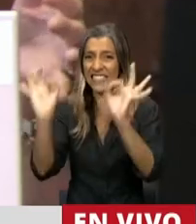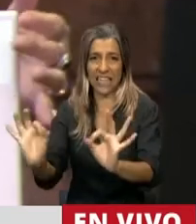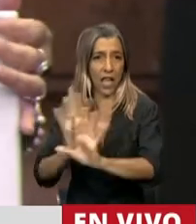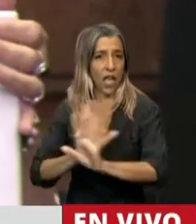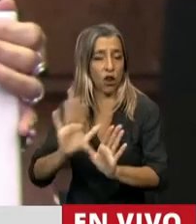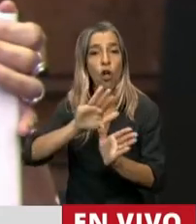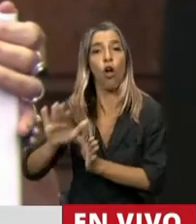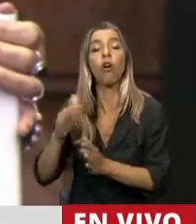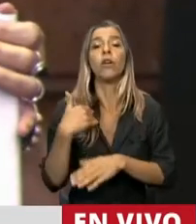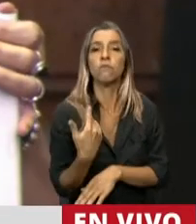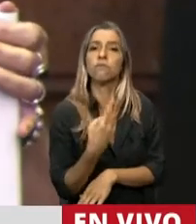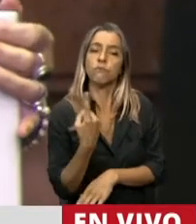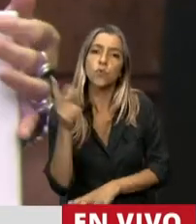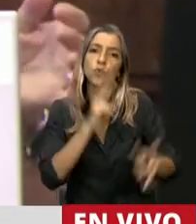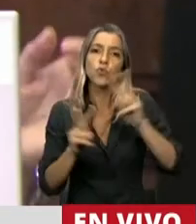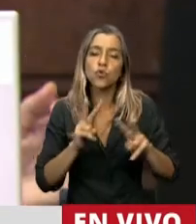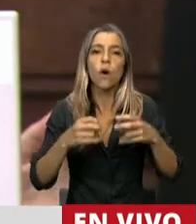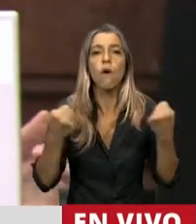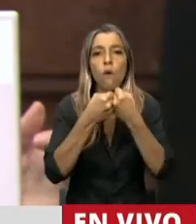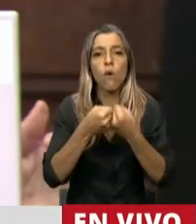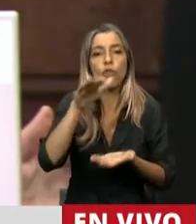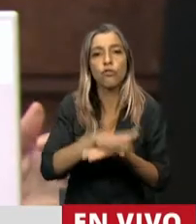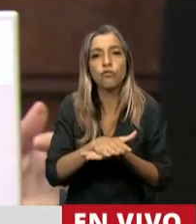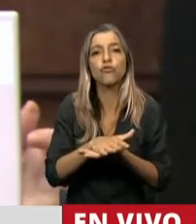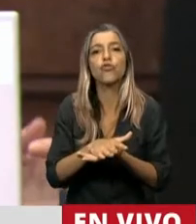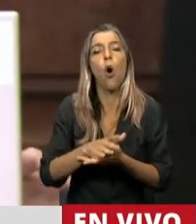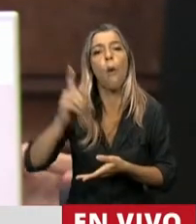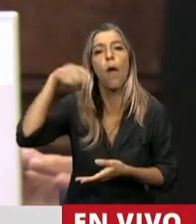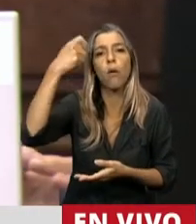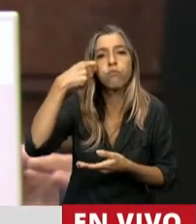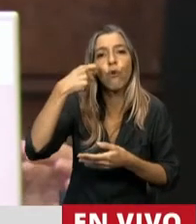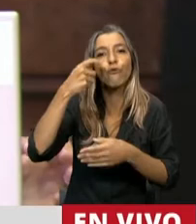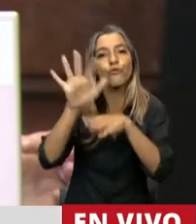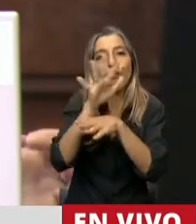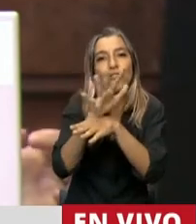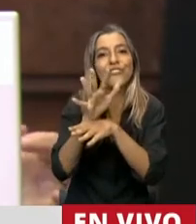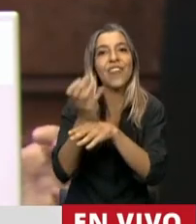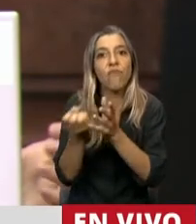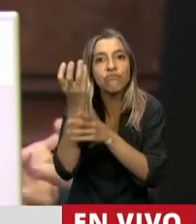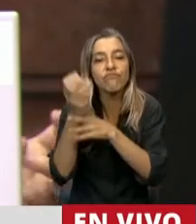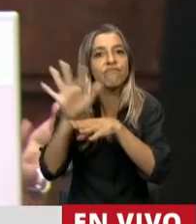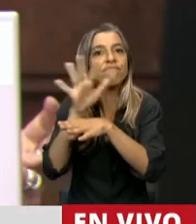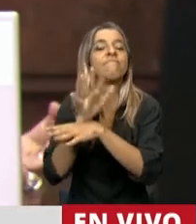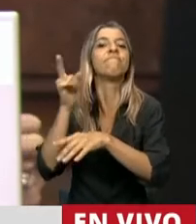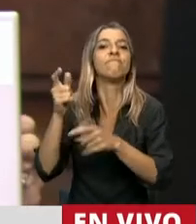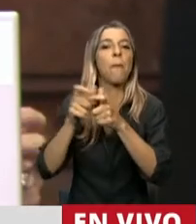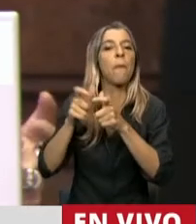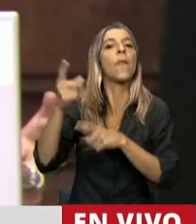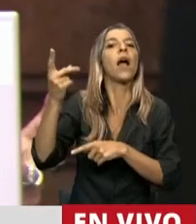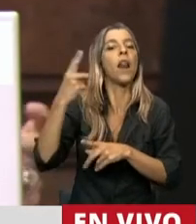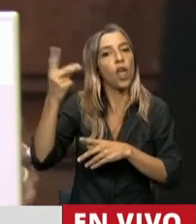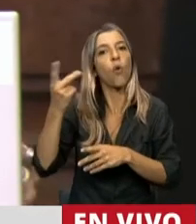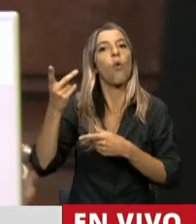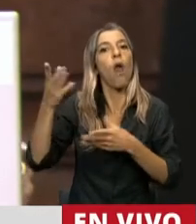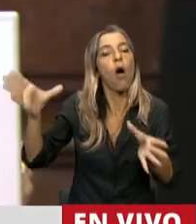la coproducción cinematográfica entre ambos países, y que permitirá reforzar la vinculación